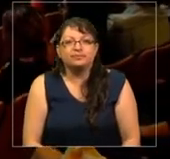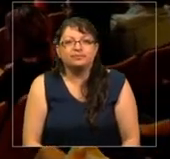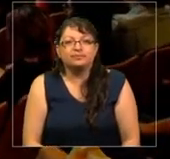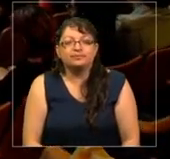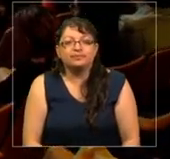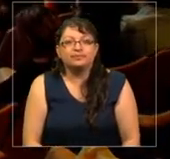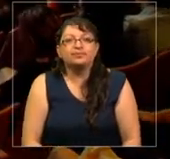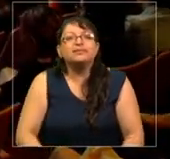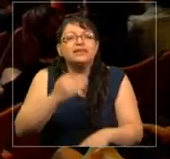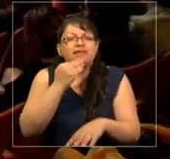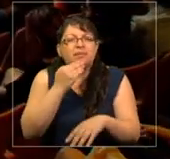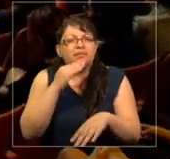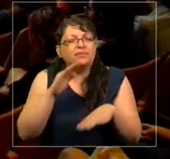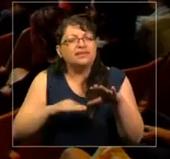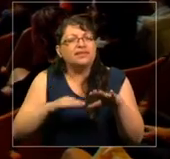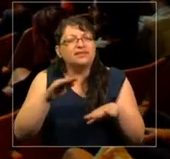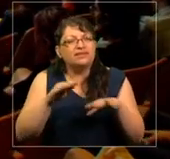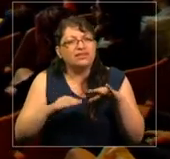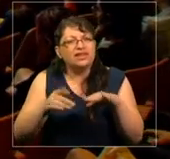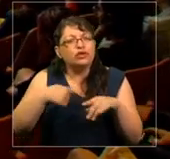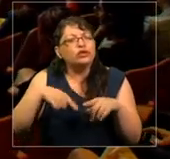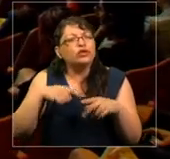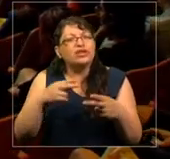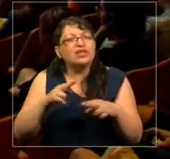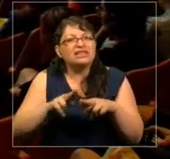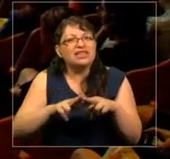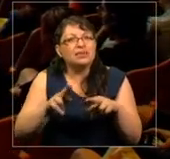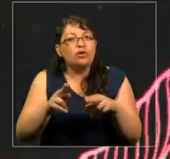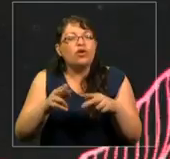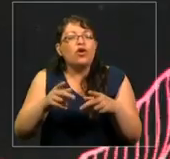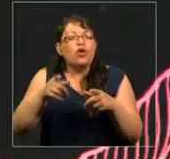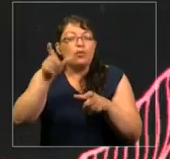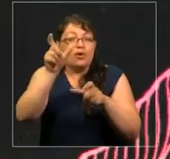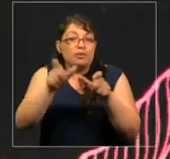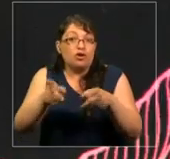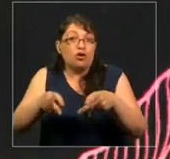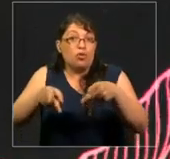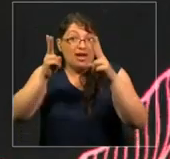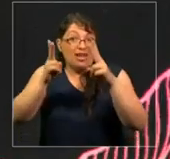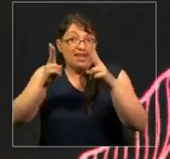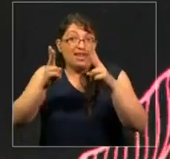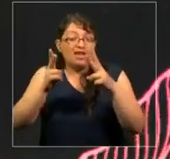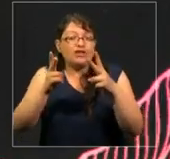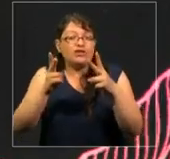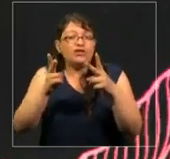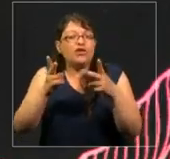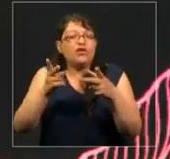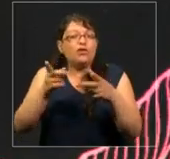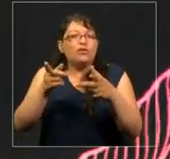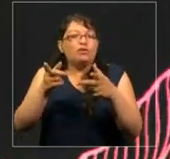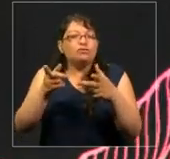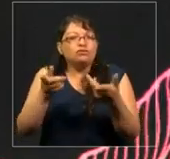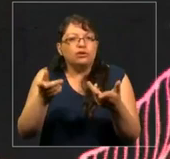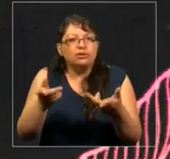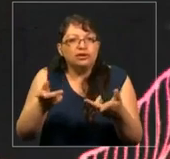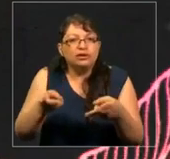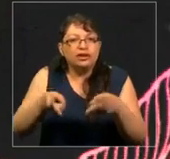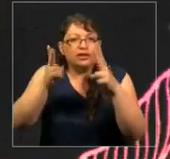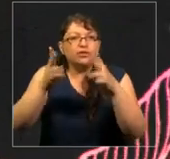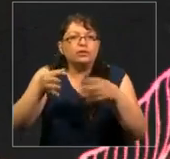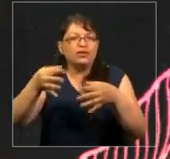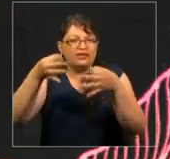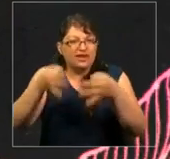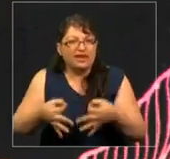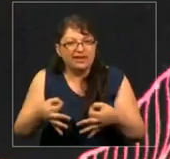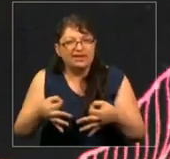También a menudo intentamos silenciar el derecho de las personas de justificar la ira. ¿Y qué pasa si en vez de